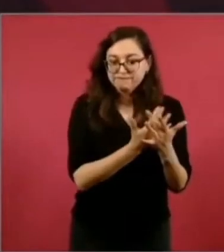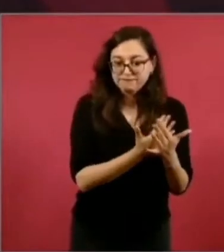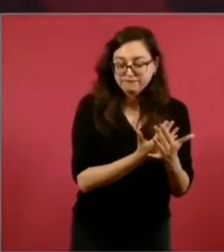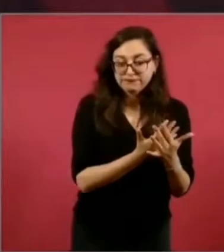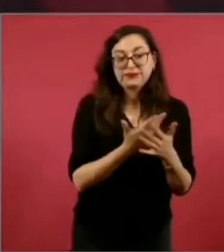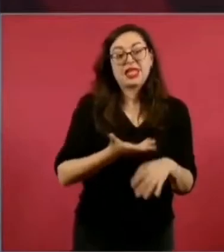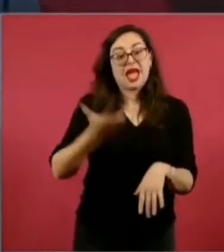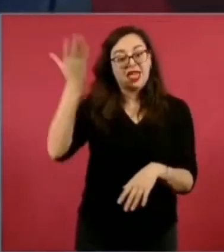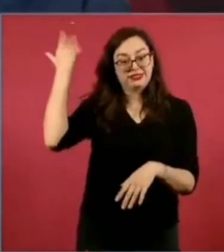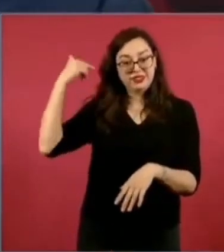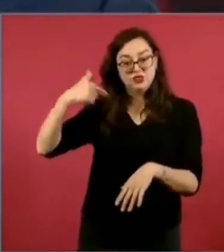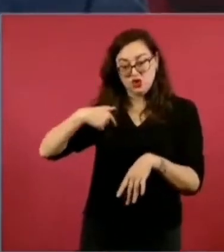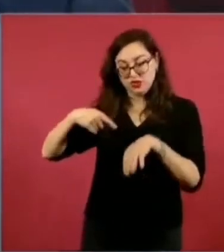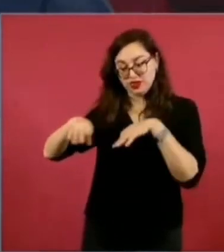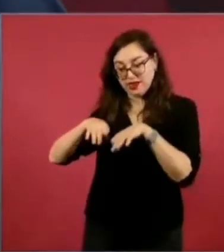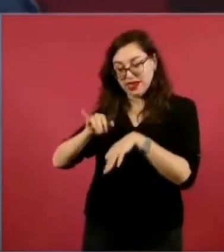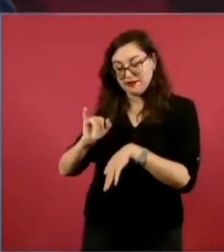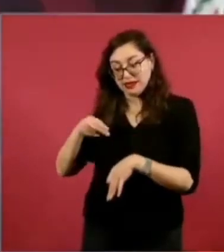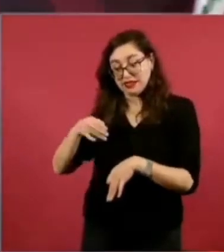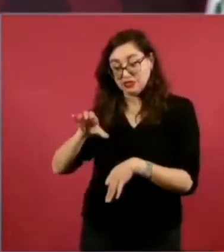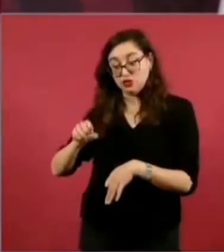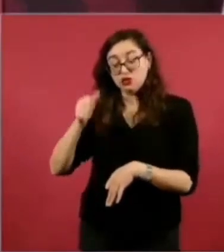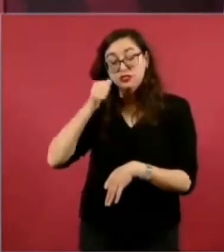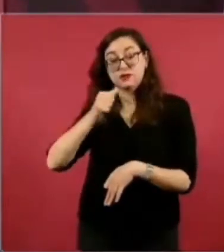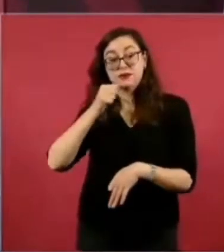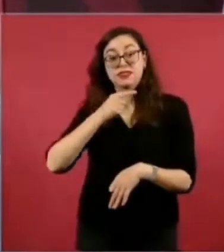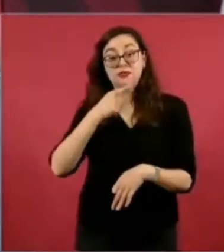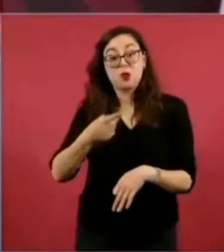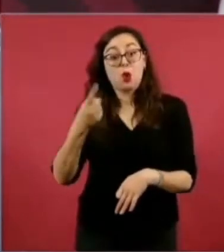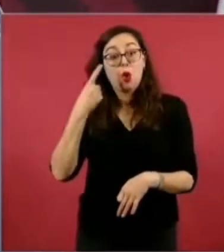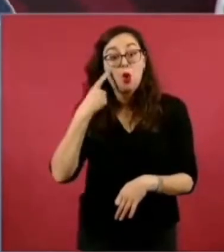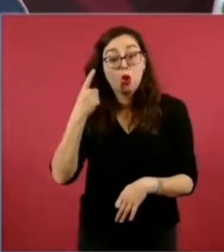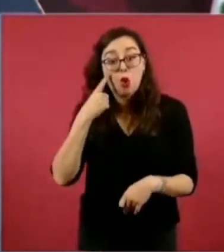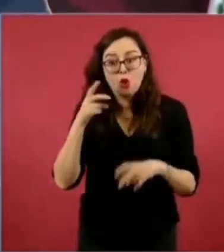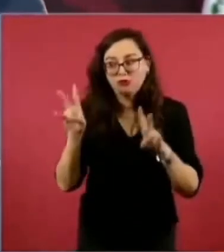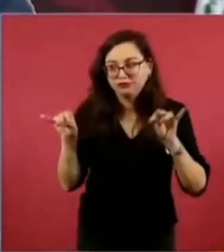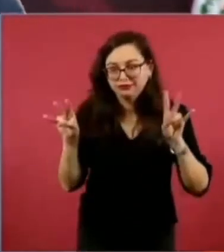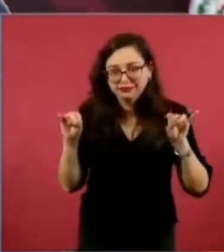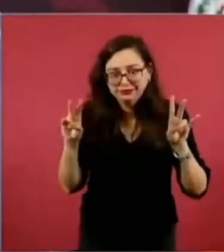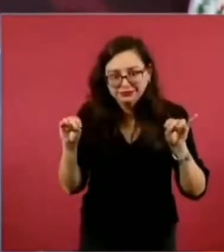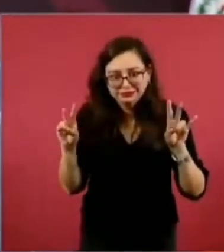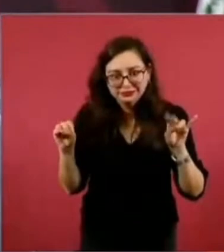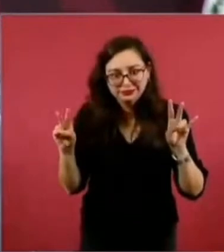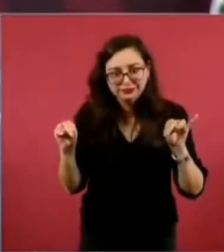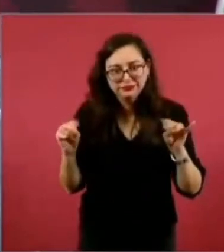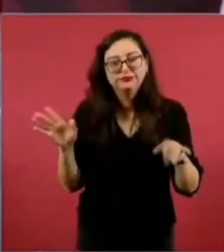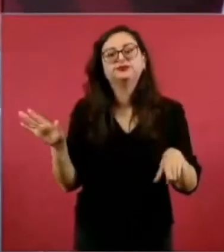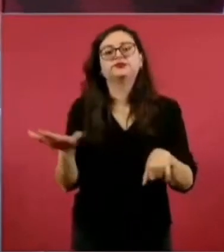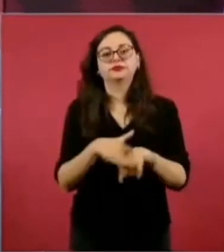mucho ojo, porque hay esos intereses.